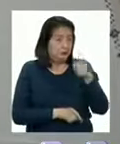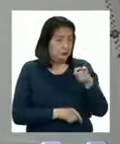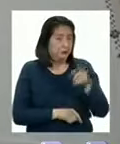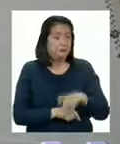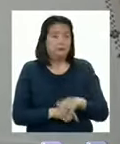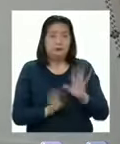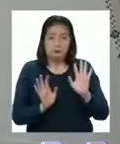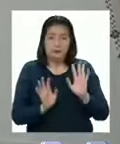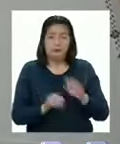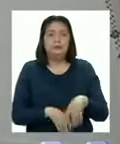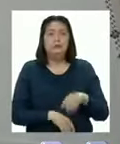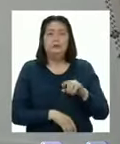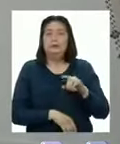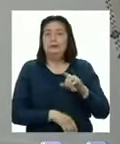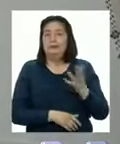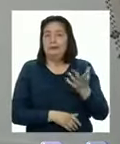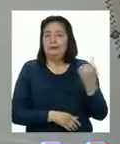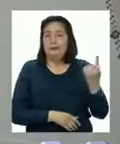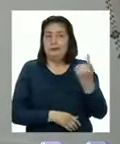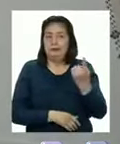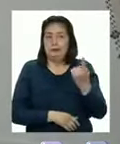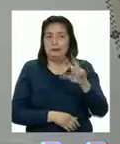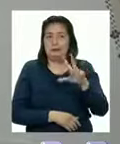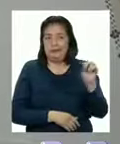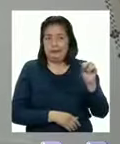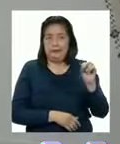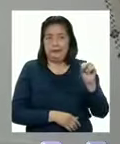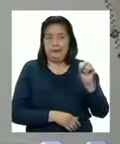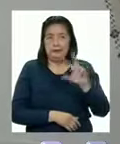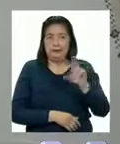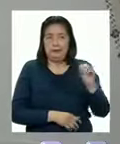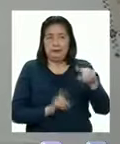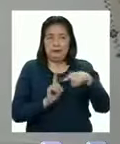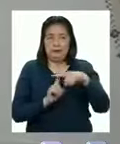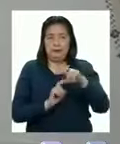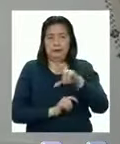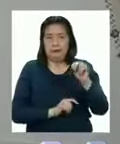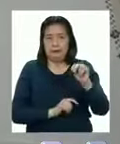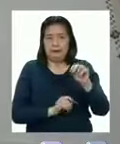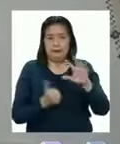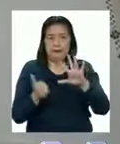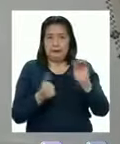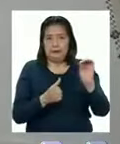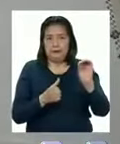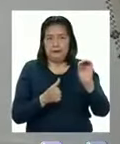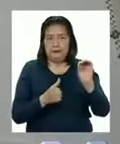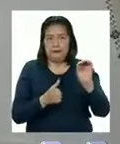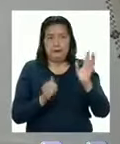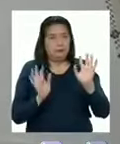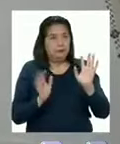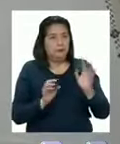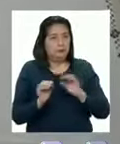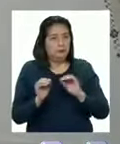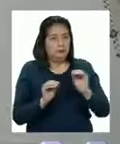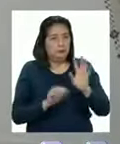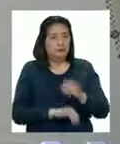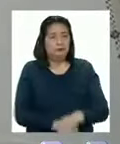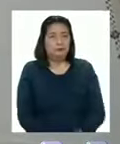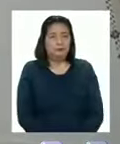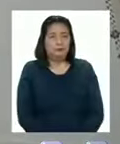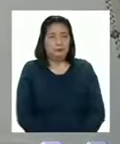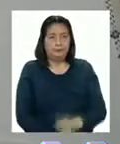Pero con decenas Cada piedrita vale treinta Treinta más treinta es sesenta Entonces las voy a mover